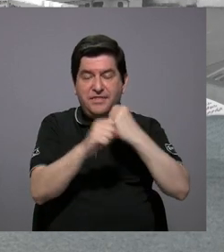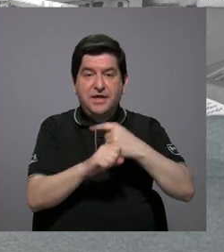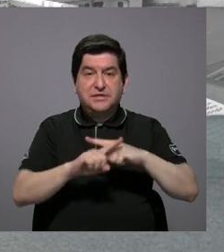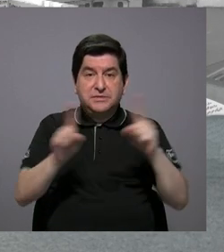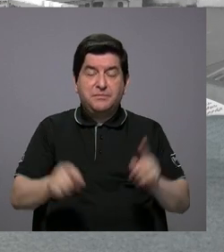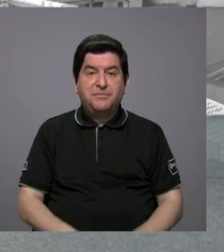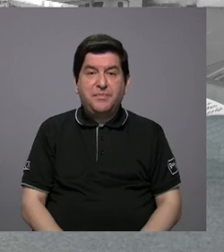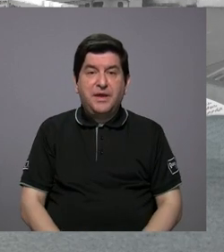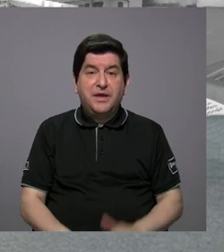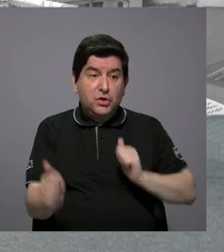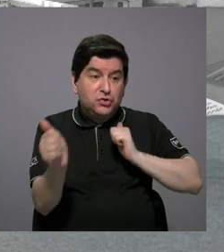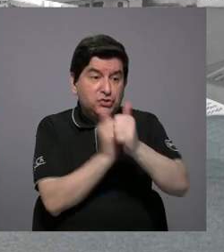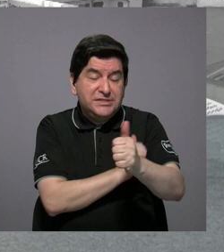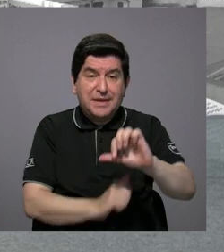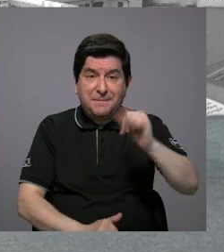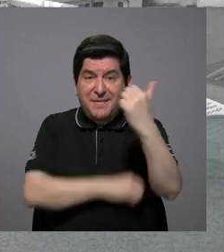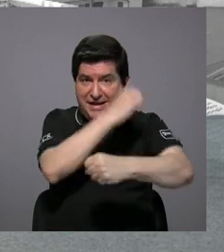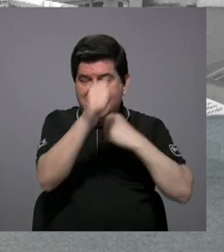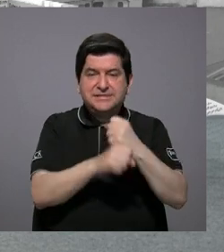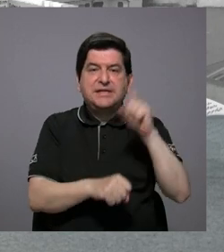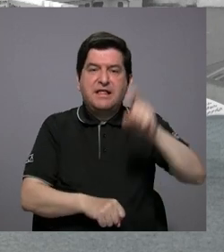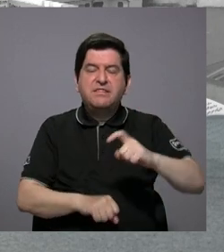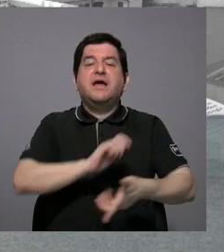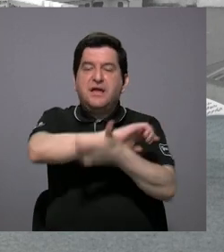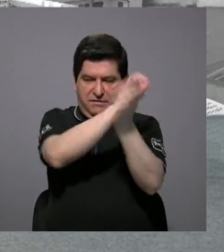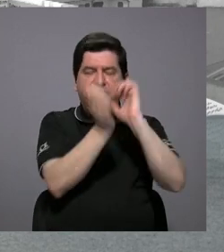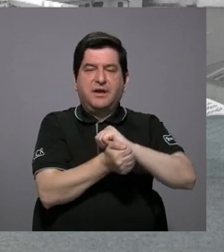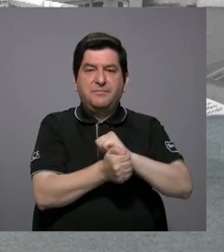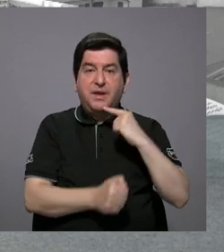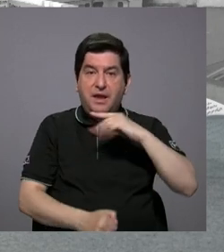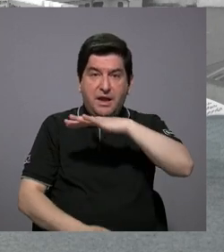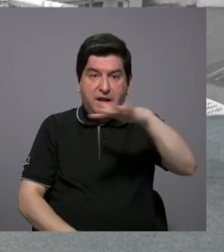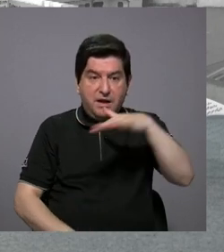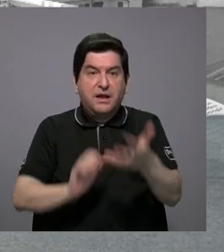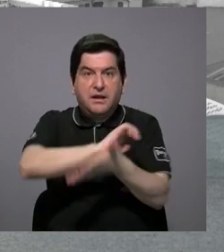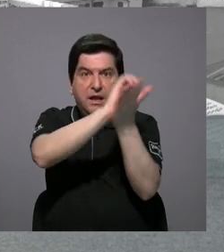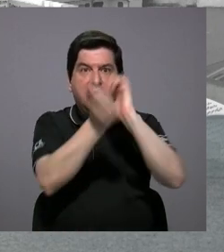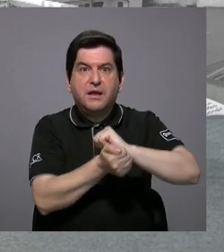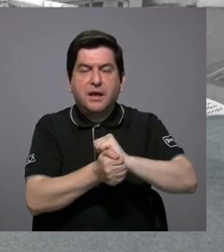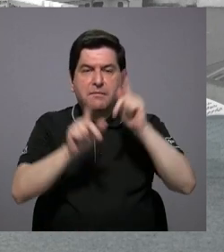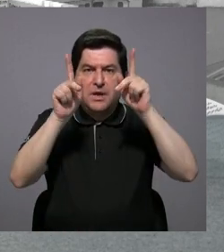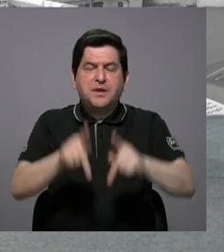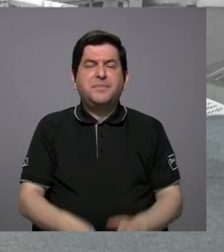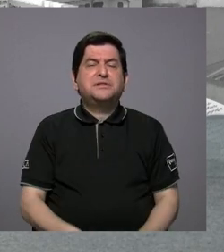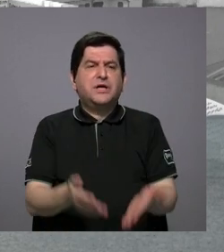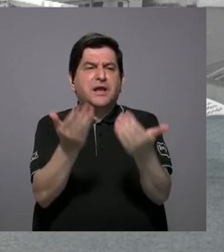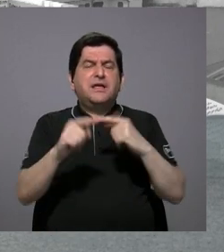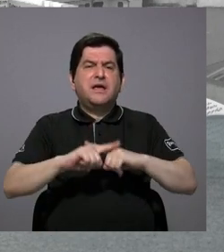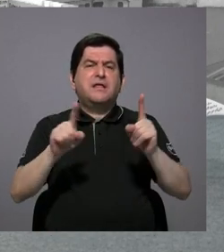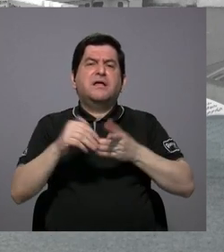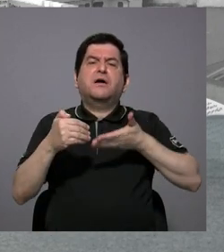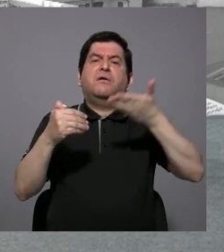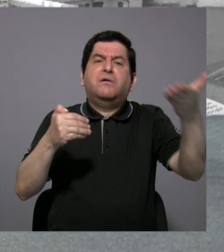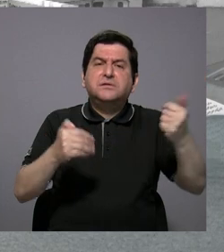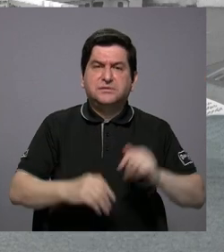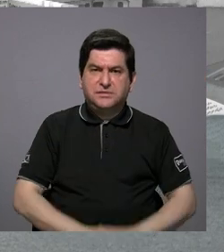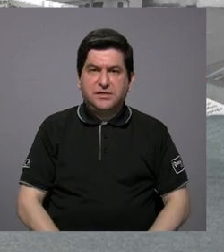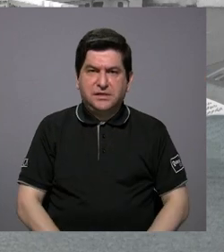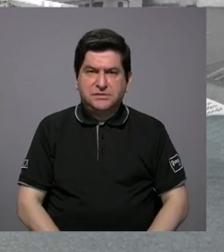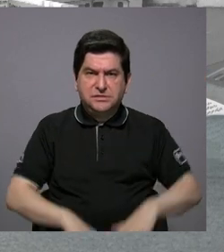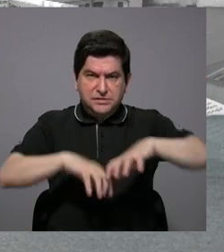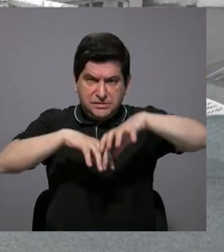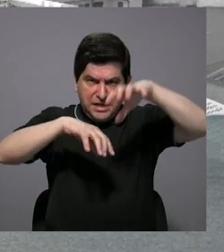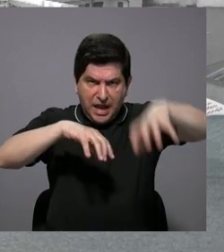cosa que pase de los diez años debe cambiarlo porque la realidad cambia y la gente aspira a cosas diferentes. Los